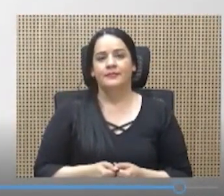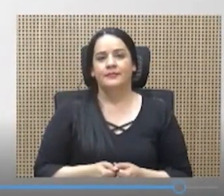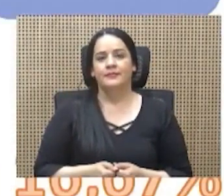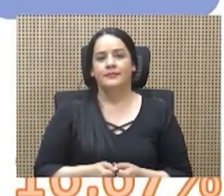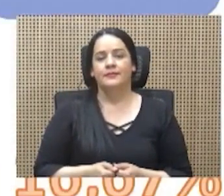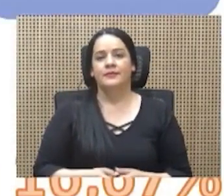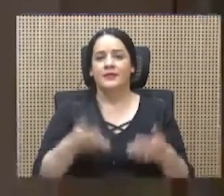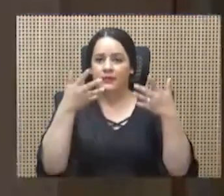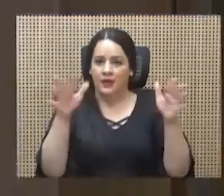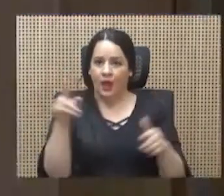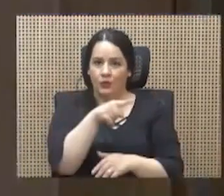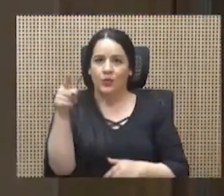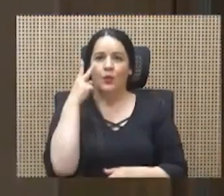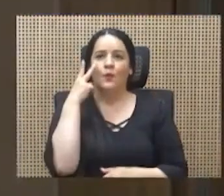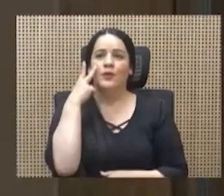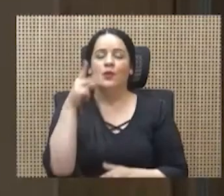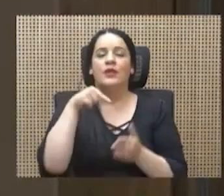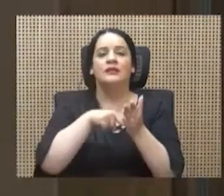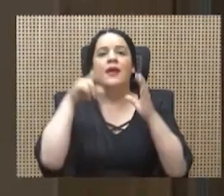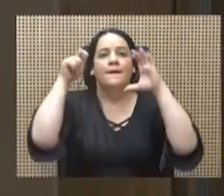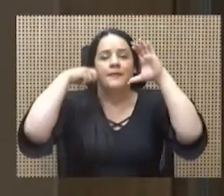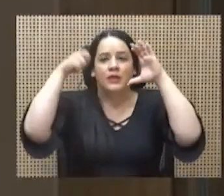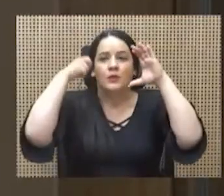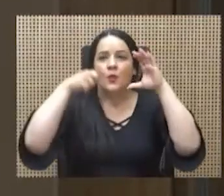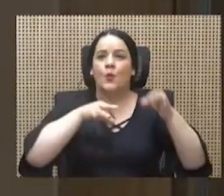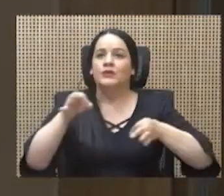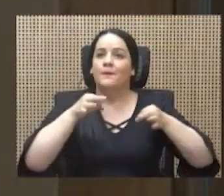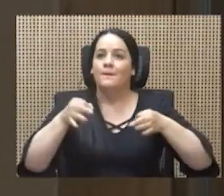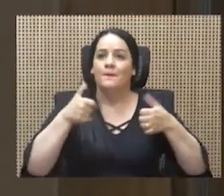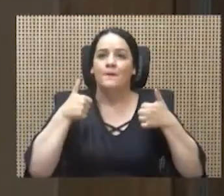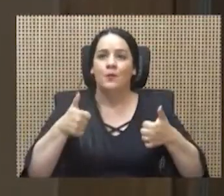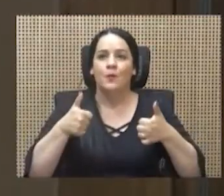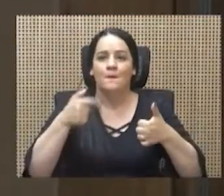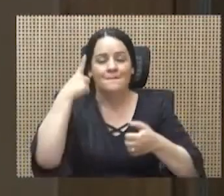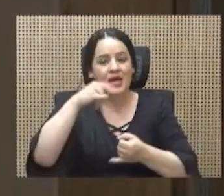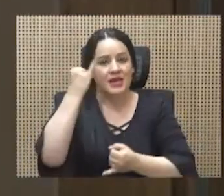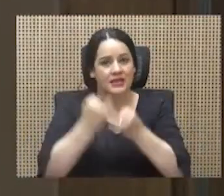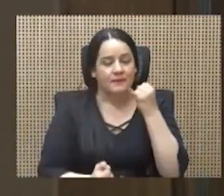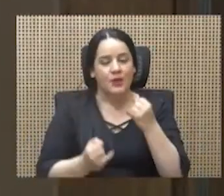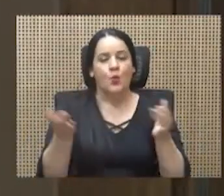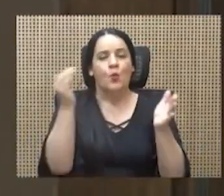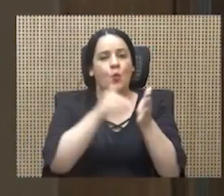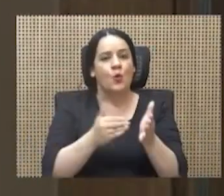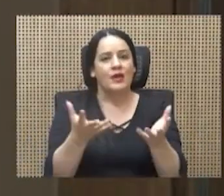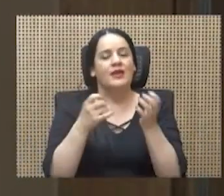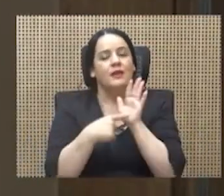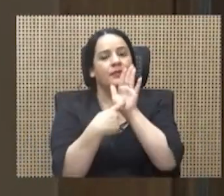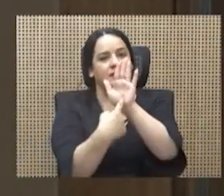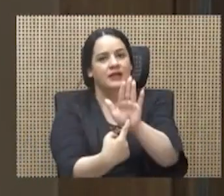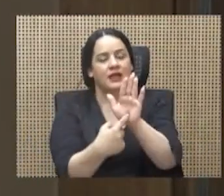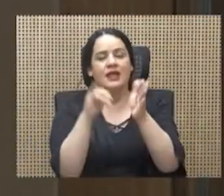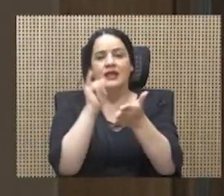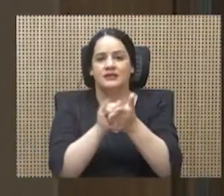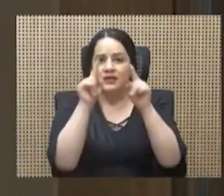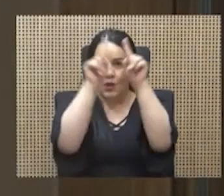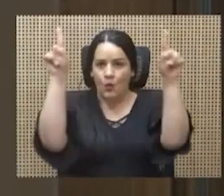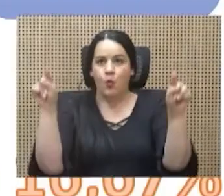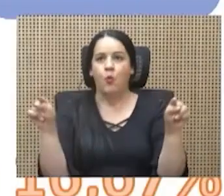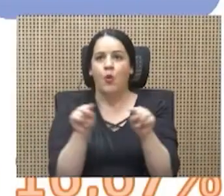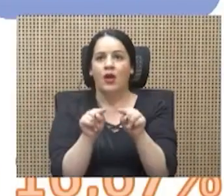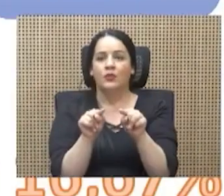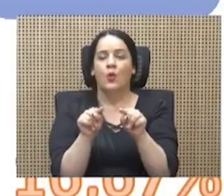Ya lo vieron, yo creo que este video lo explica muy bien. Y ya para terminar, otra vez les quiero presentar este cuadro, donde se